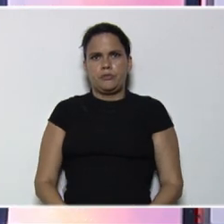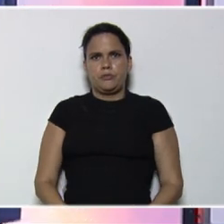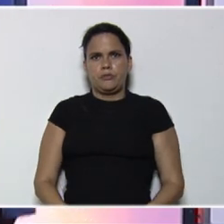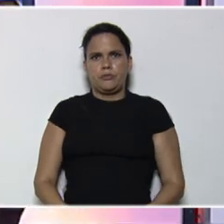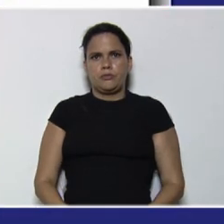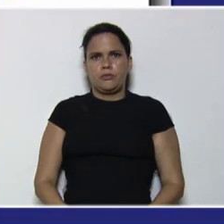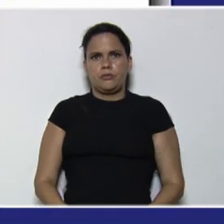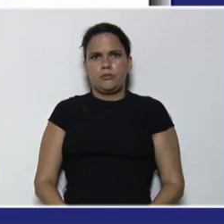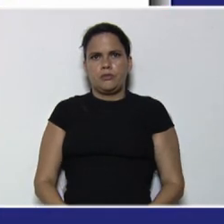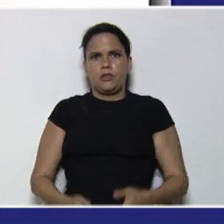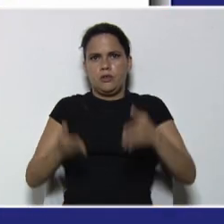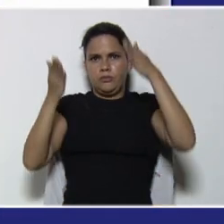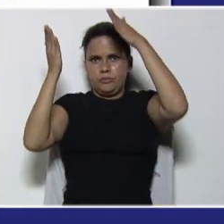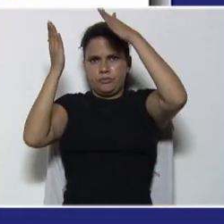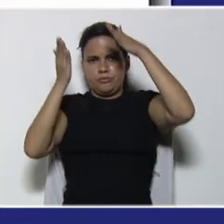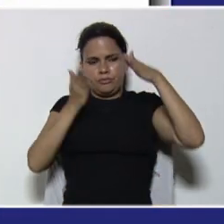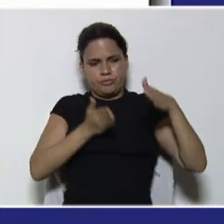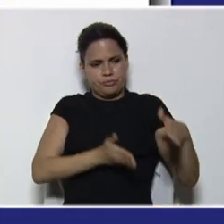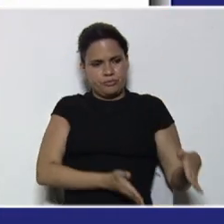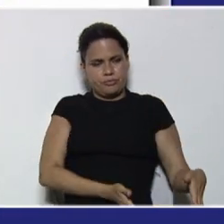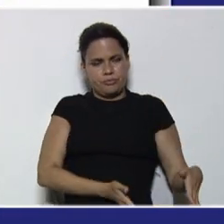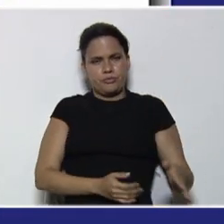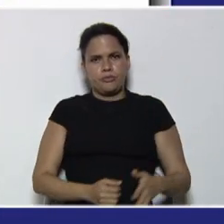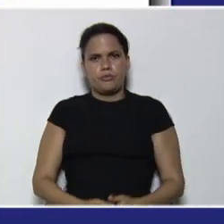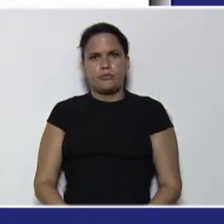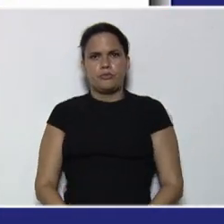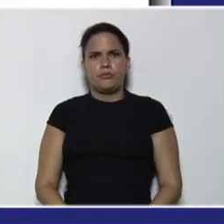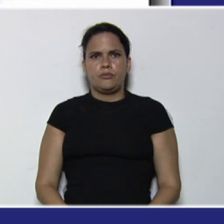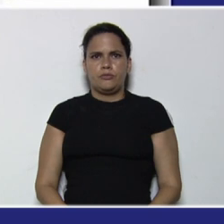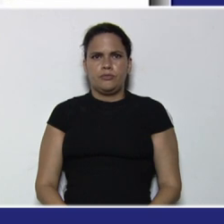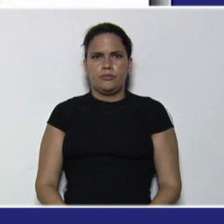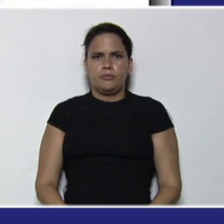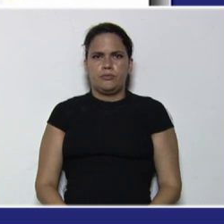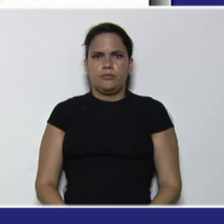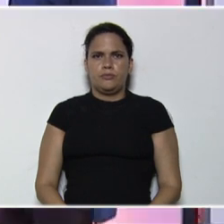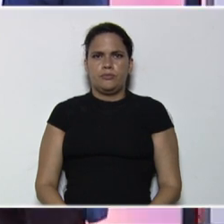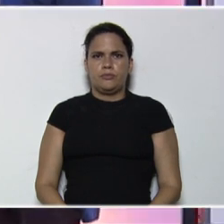nuestro camino, de manera diagonal, hacemos una recta, perpendicular,